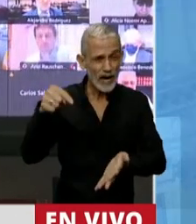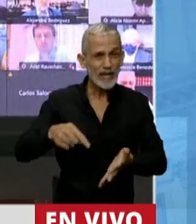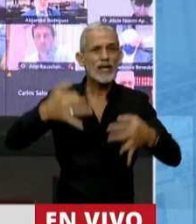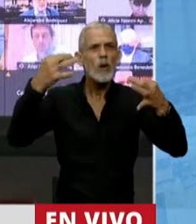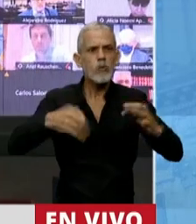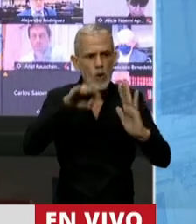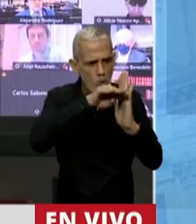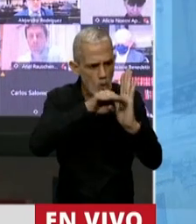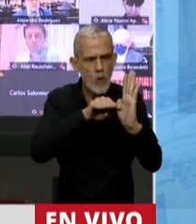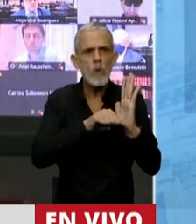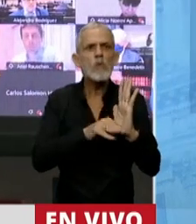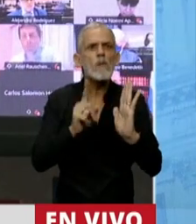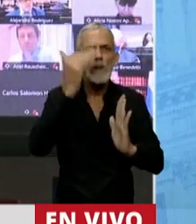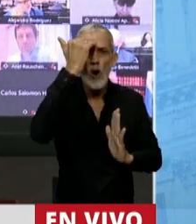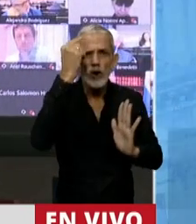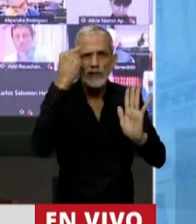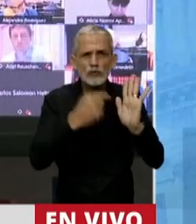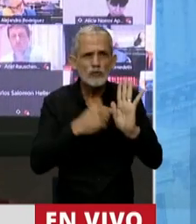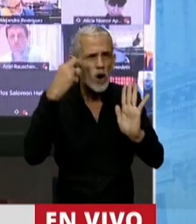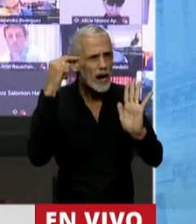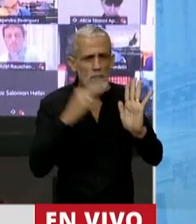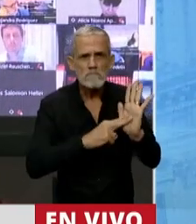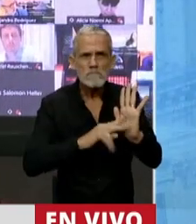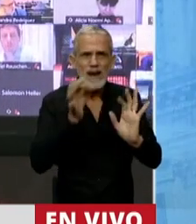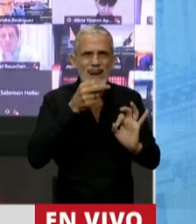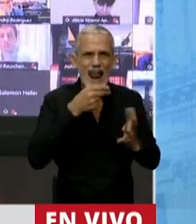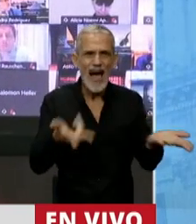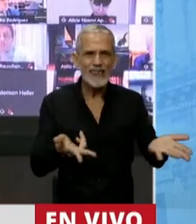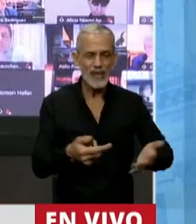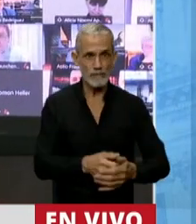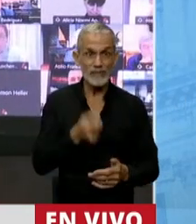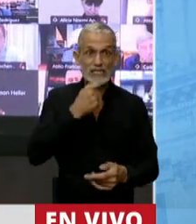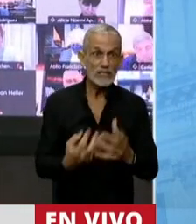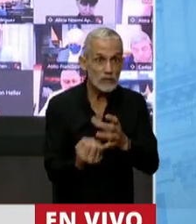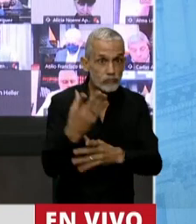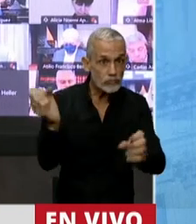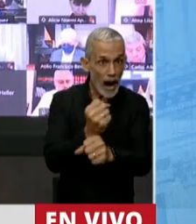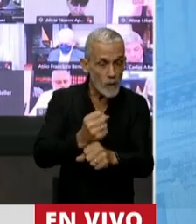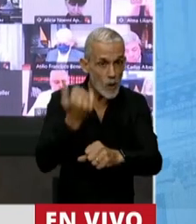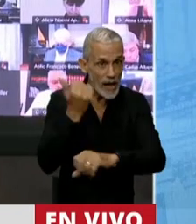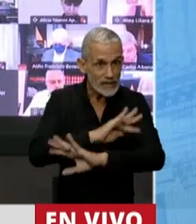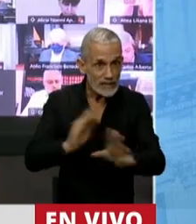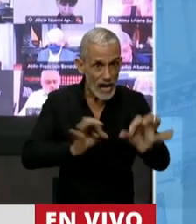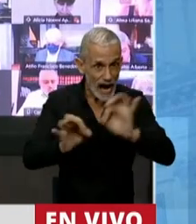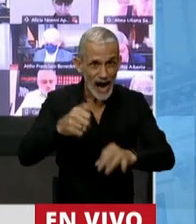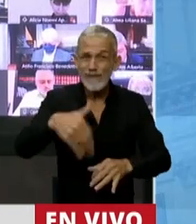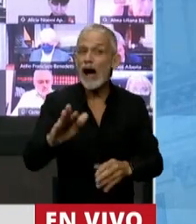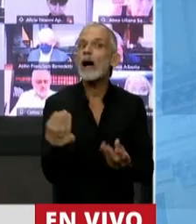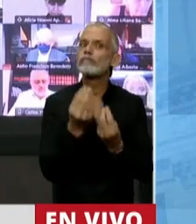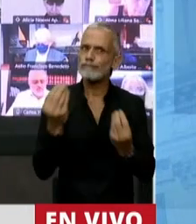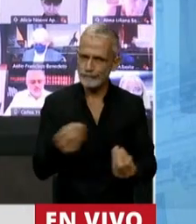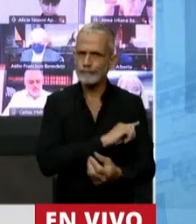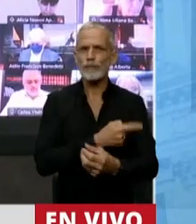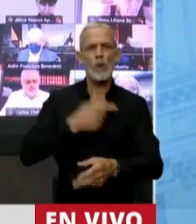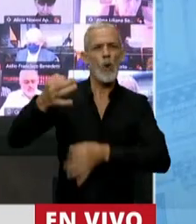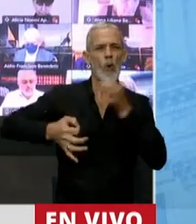cumple con ninguno de los principios constitucionales que se requieren. Y en caso de sancionarse, vamos a ver cómo el